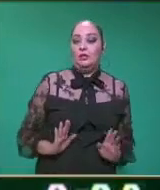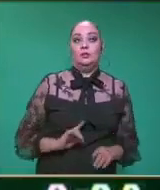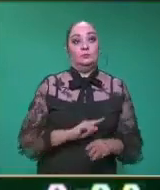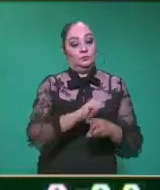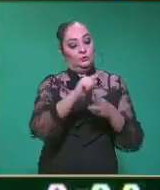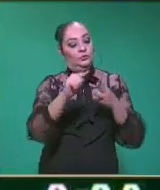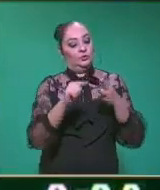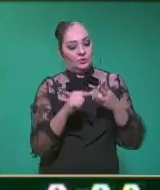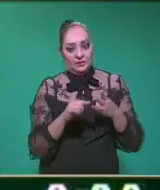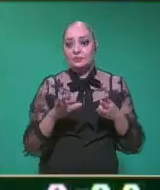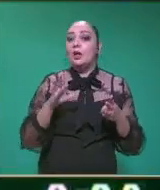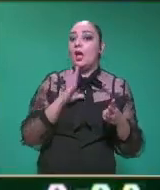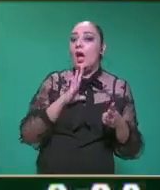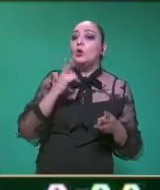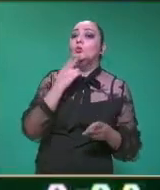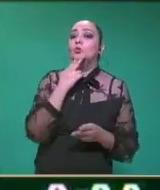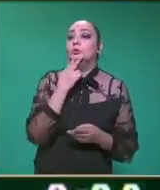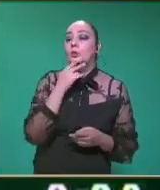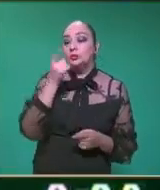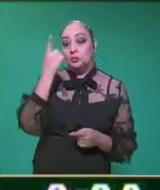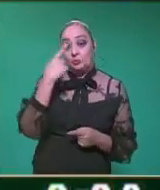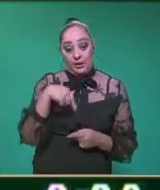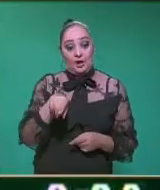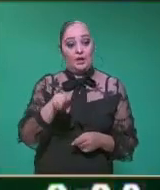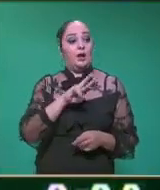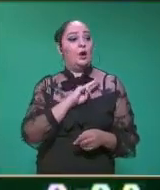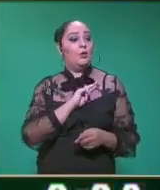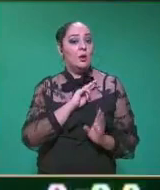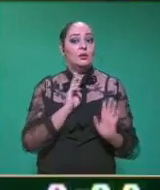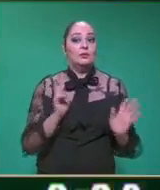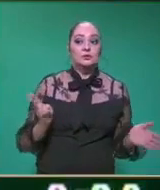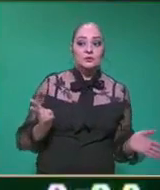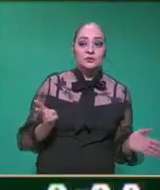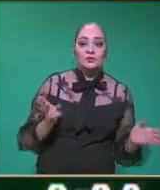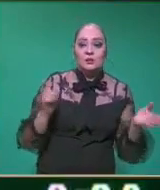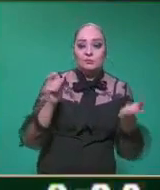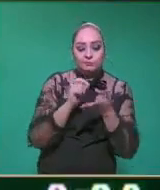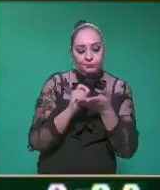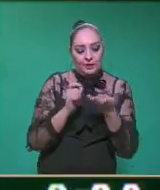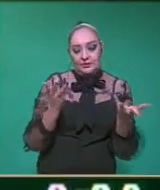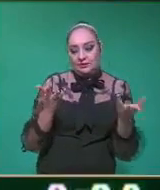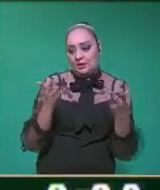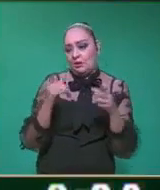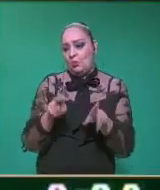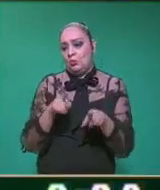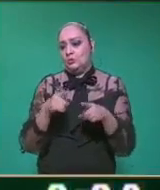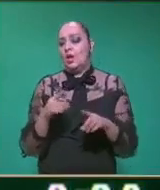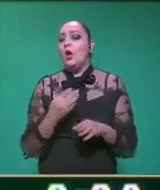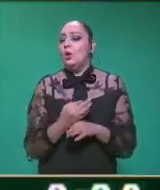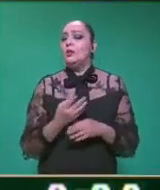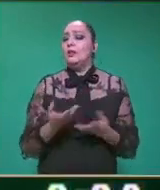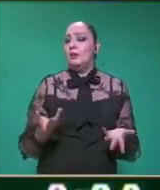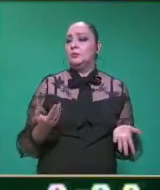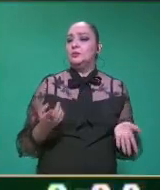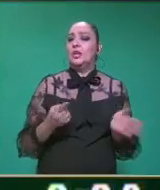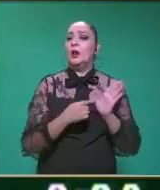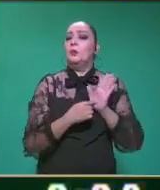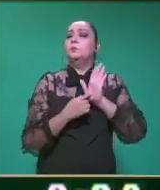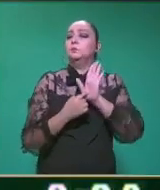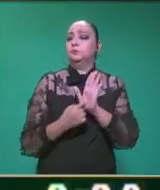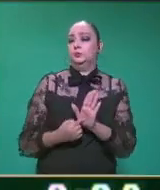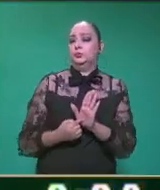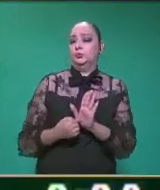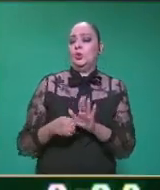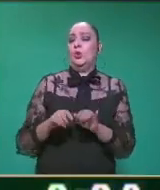para nuestra composición. Vamos a demostrar ahorita con un muy...